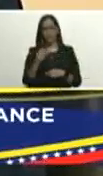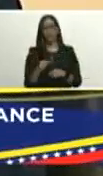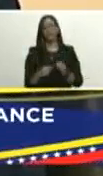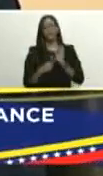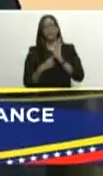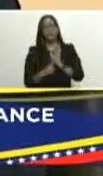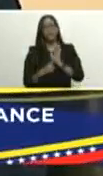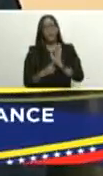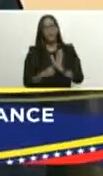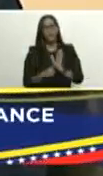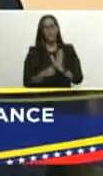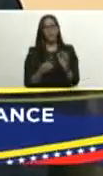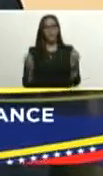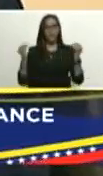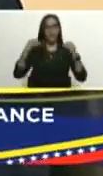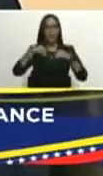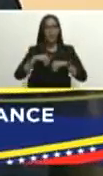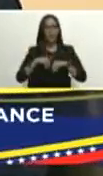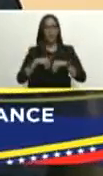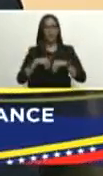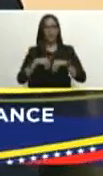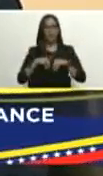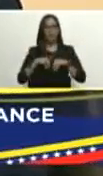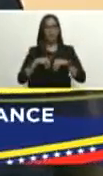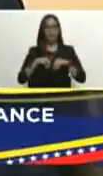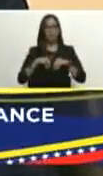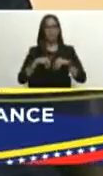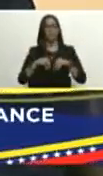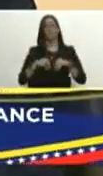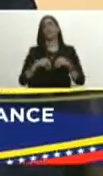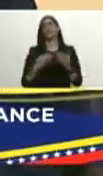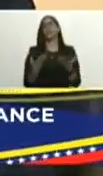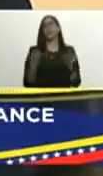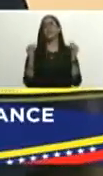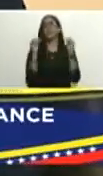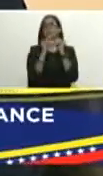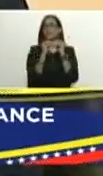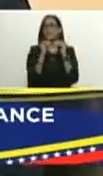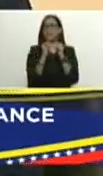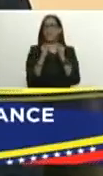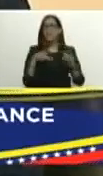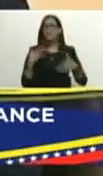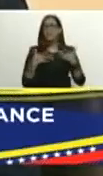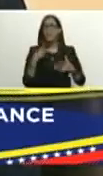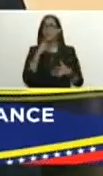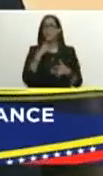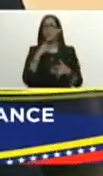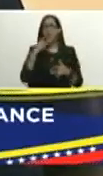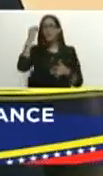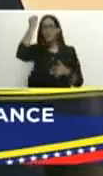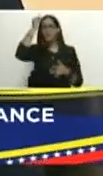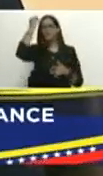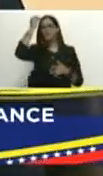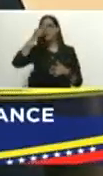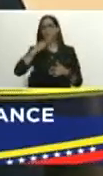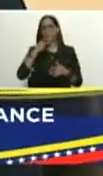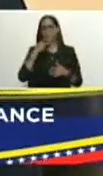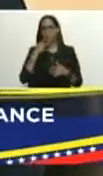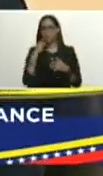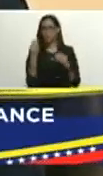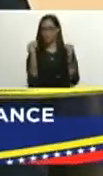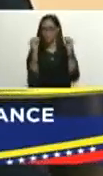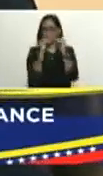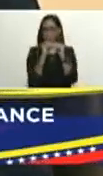la coherencia de la acción política con el pensamiento político ese hecho político ese